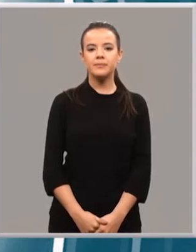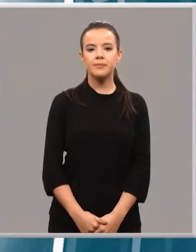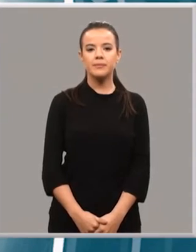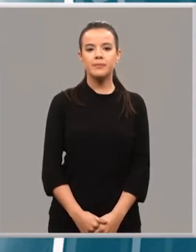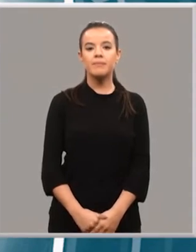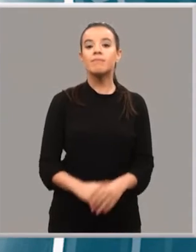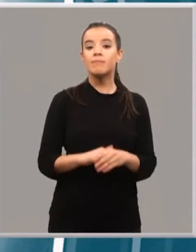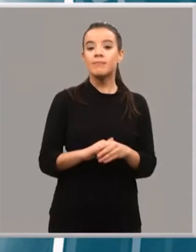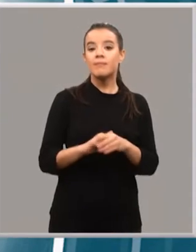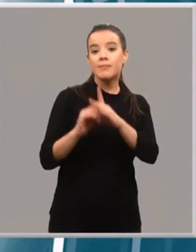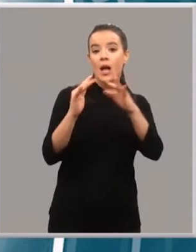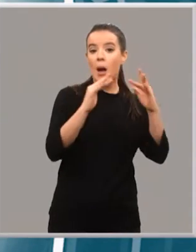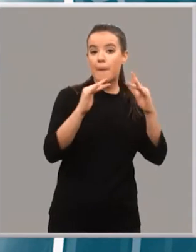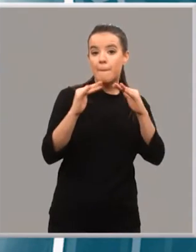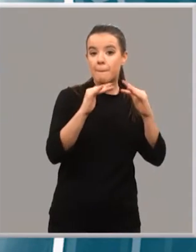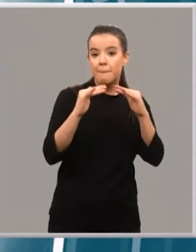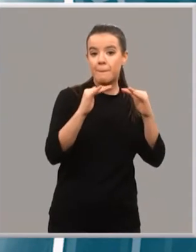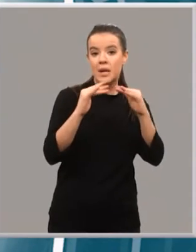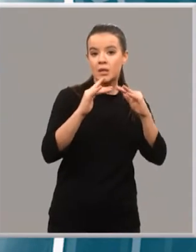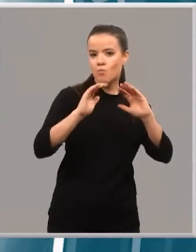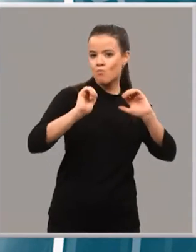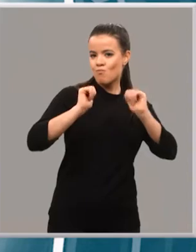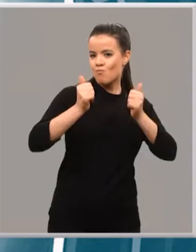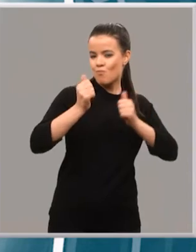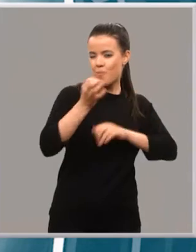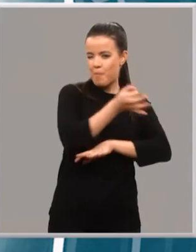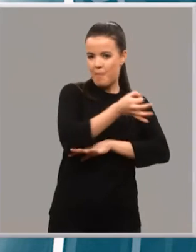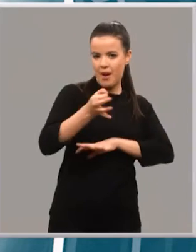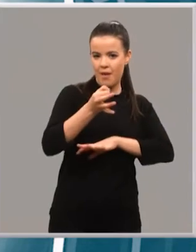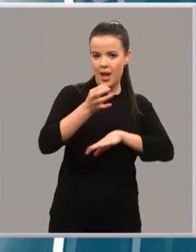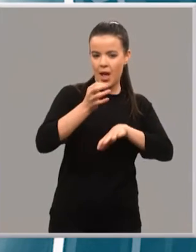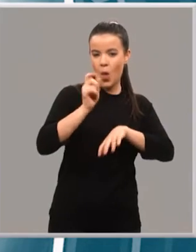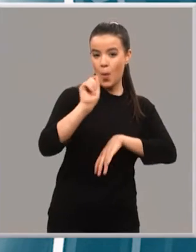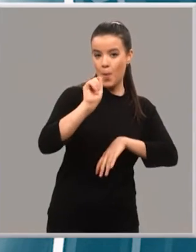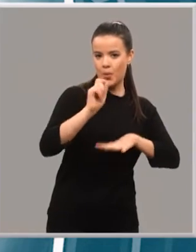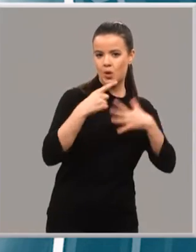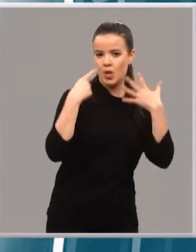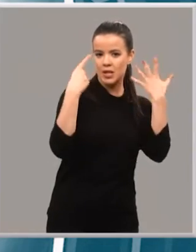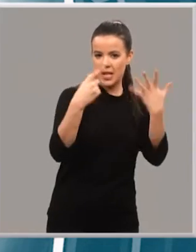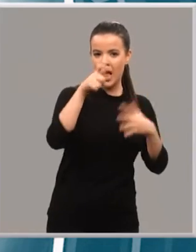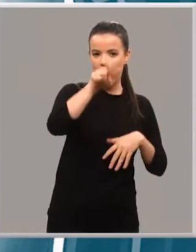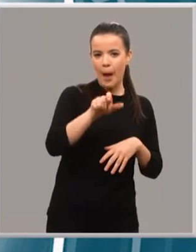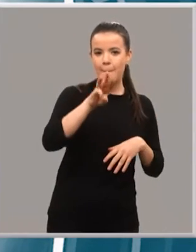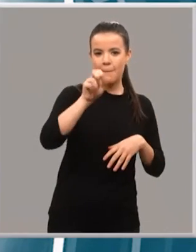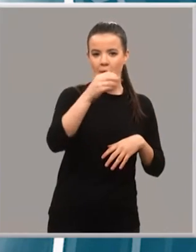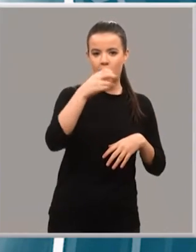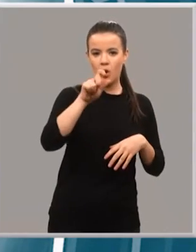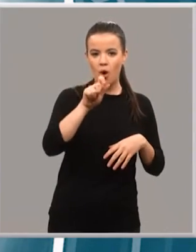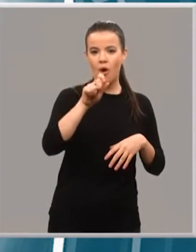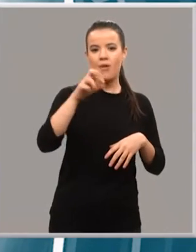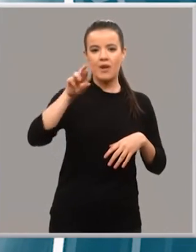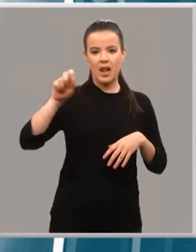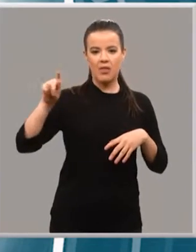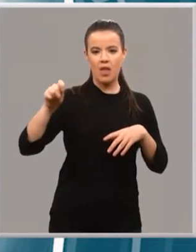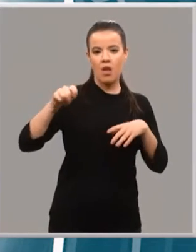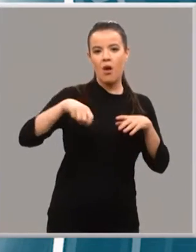El partido no pudo anoche empezar mejor. Minuto 6 y centro de Pablo Fernández, dejada de Borja y gol